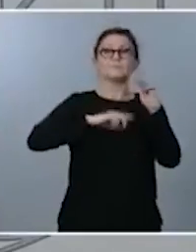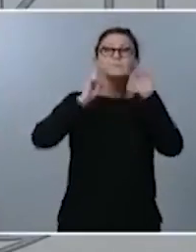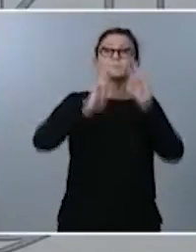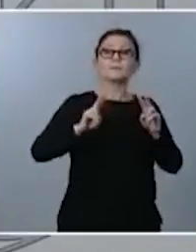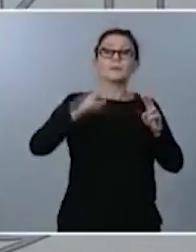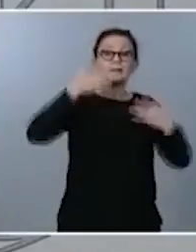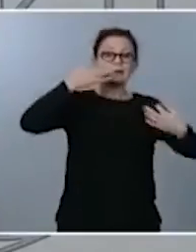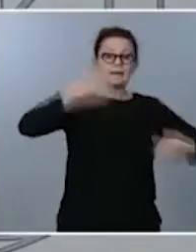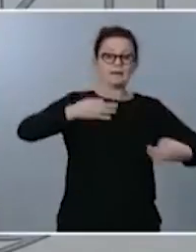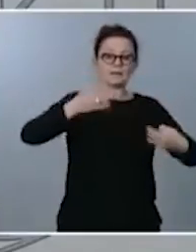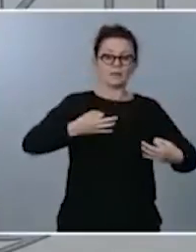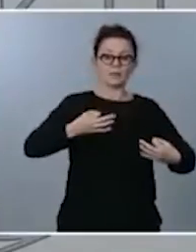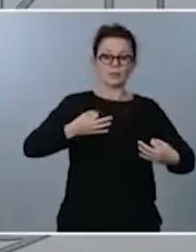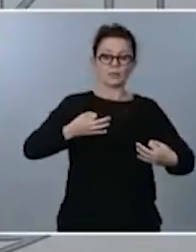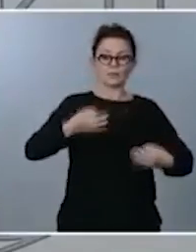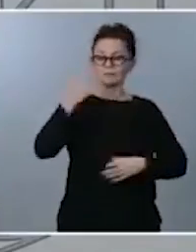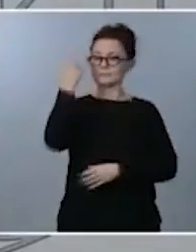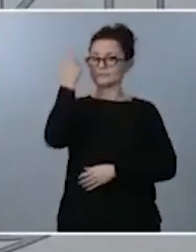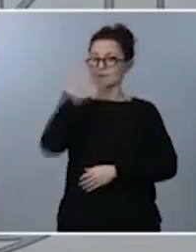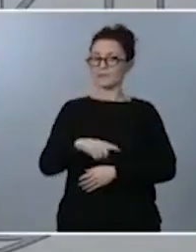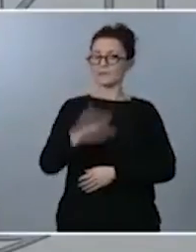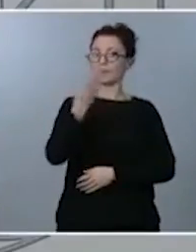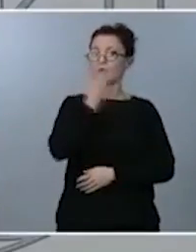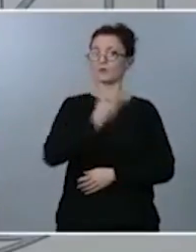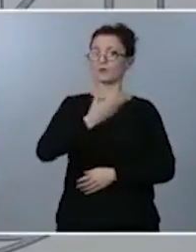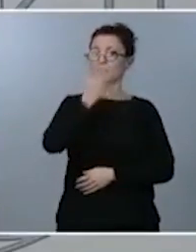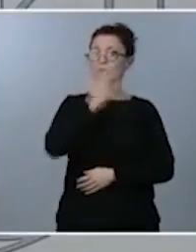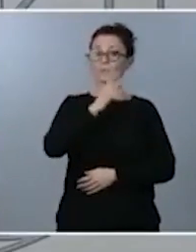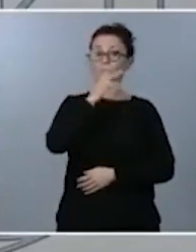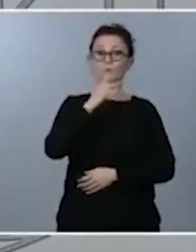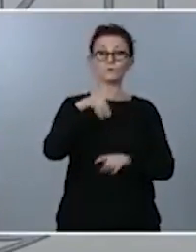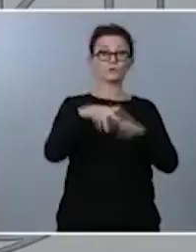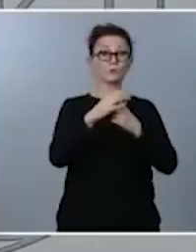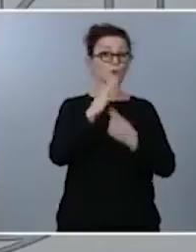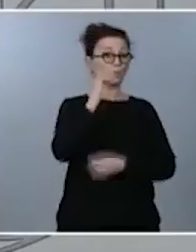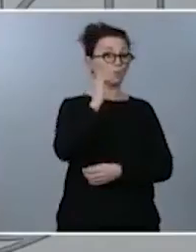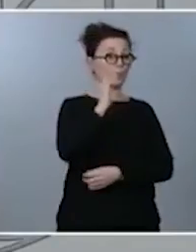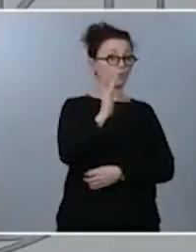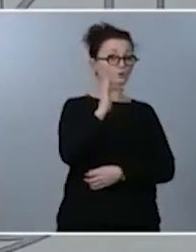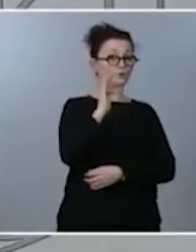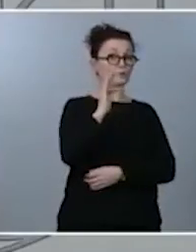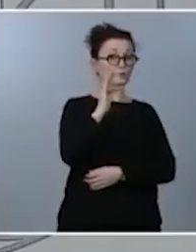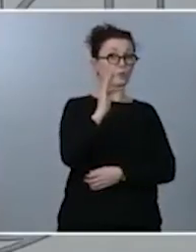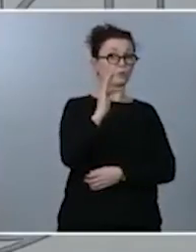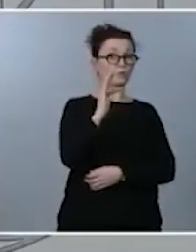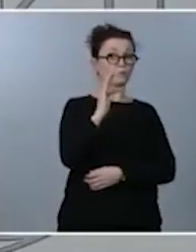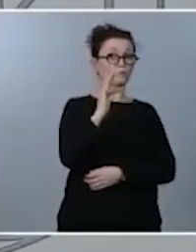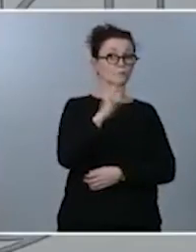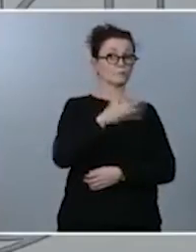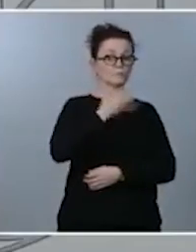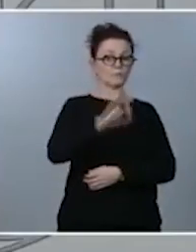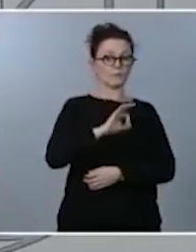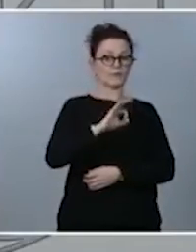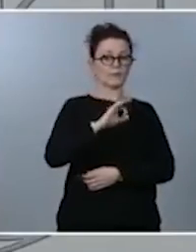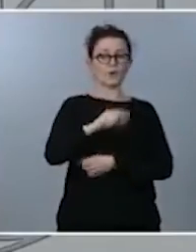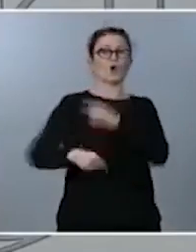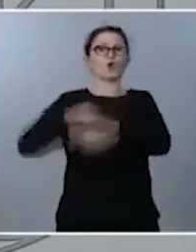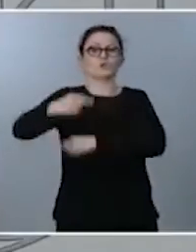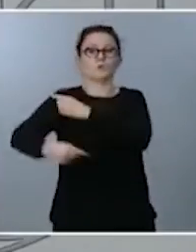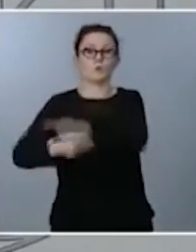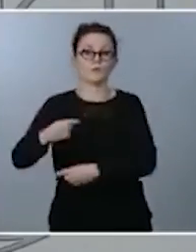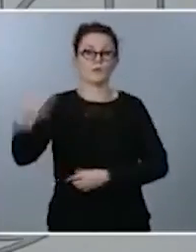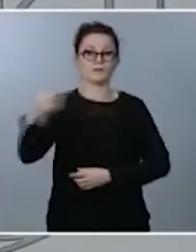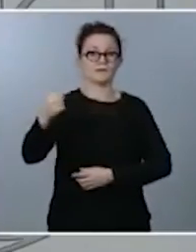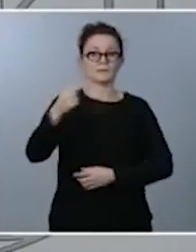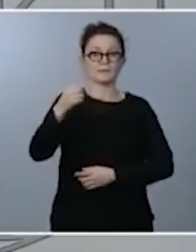explorándola porque algo que puede ser positivo se puede convertir en producir un efecto indeseable si no lo aplicamos en